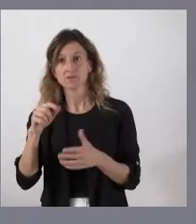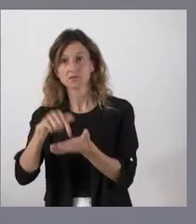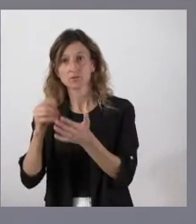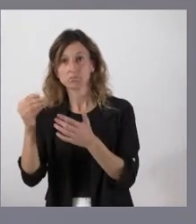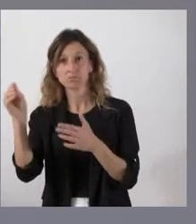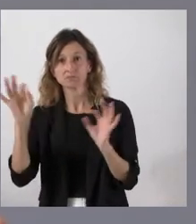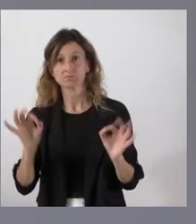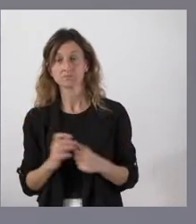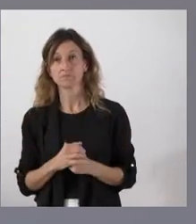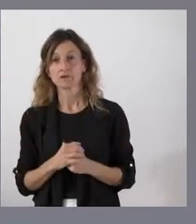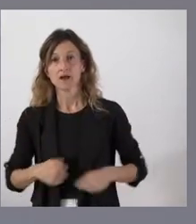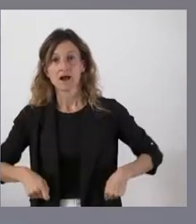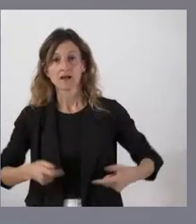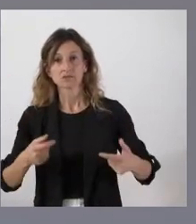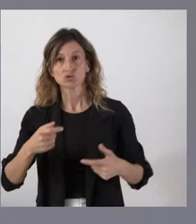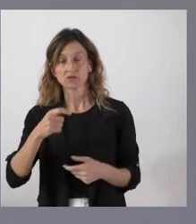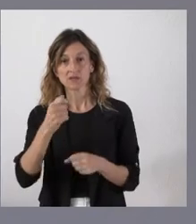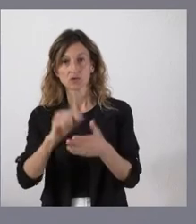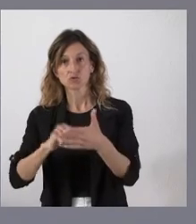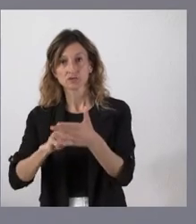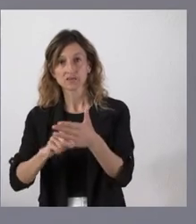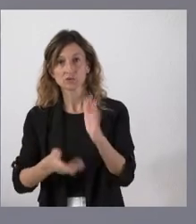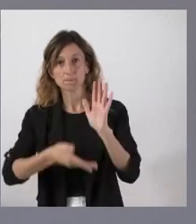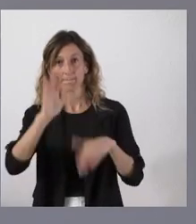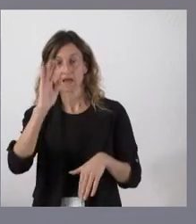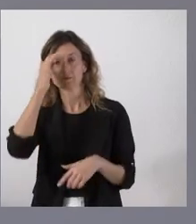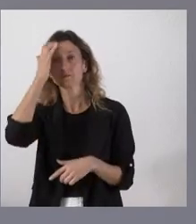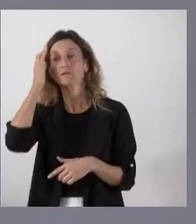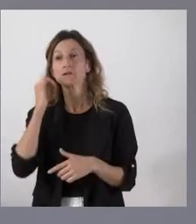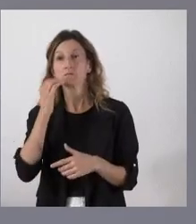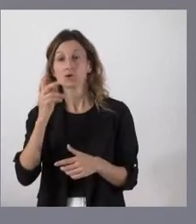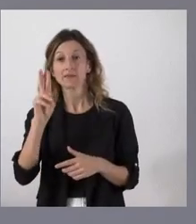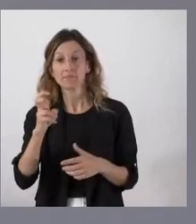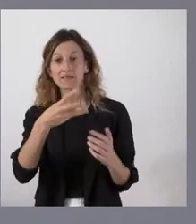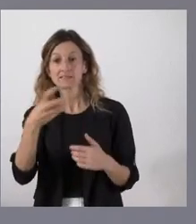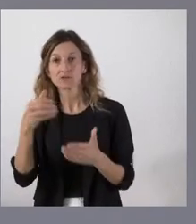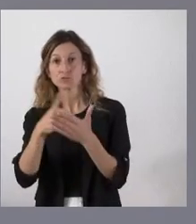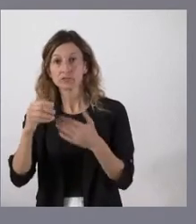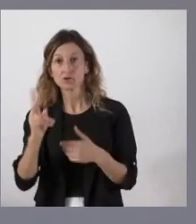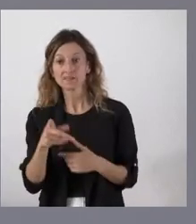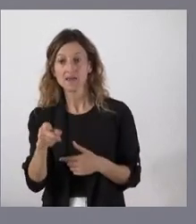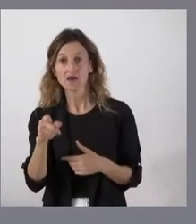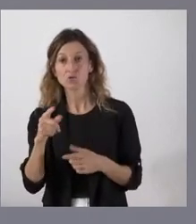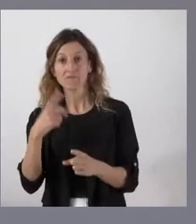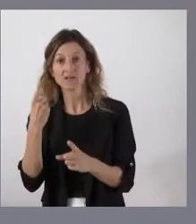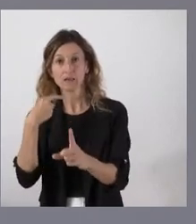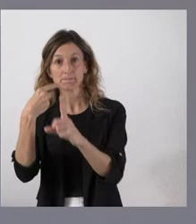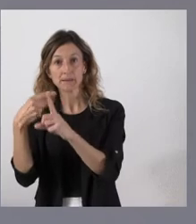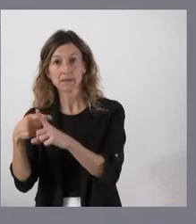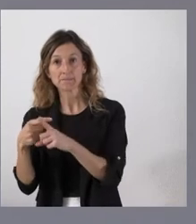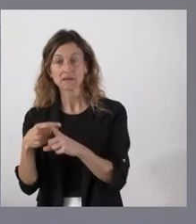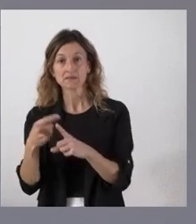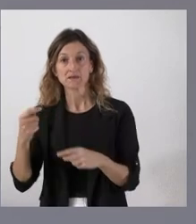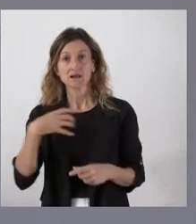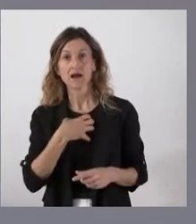pero, lógicamente, el incremento de gastos de personal va a ser mucho mayor porque al incremento retributivo de esos 300 millones de euros pues habrá que sumar pues esta carrera